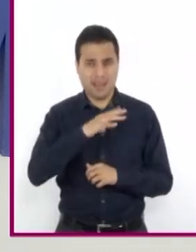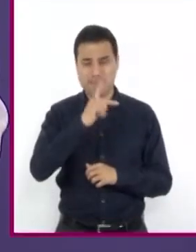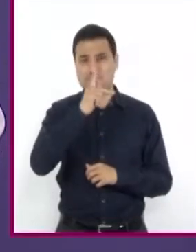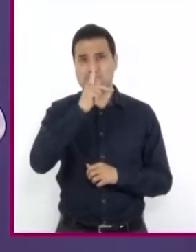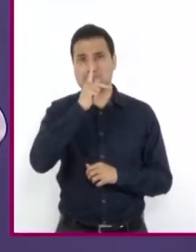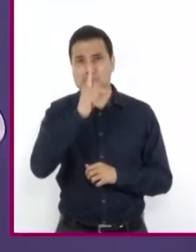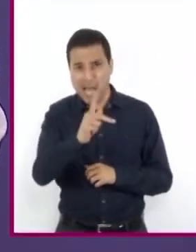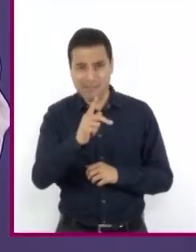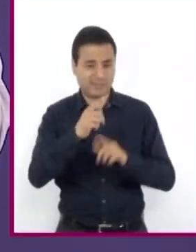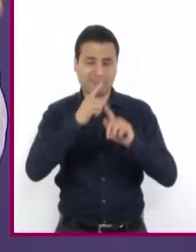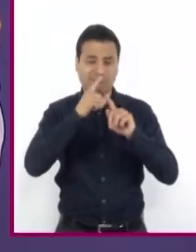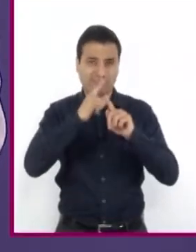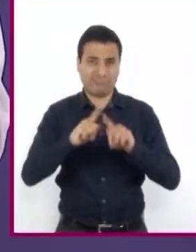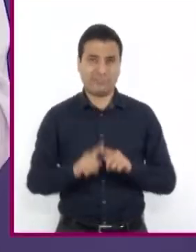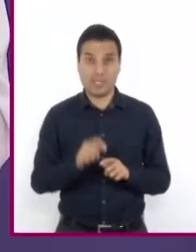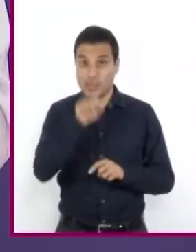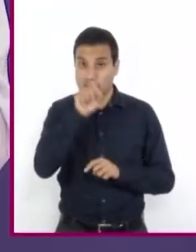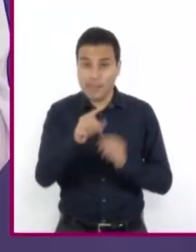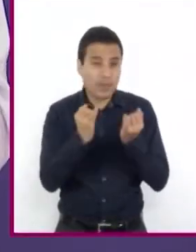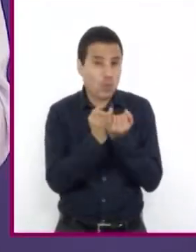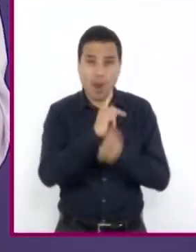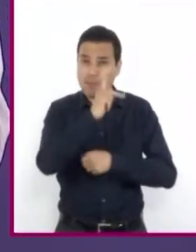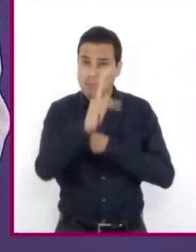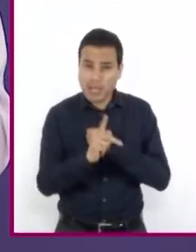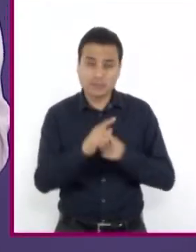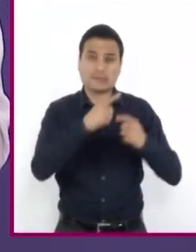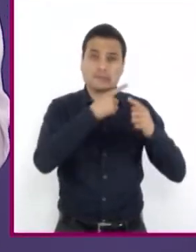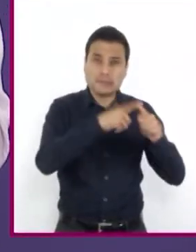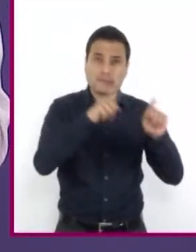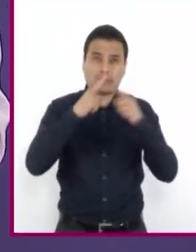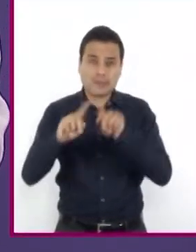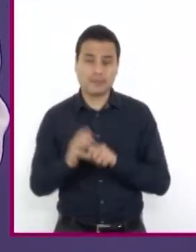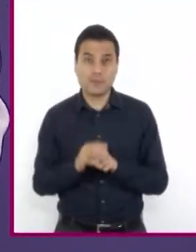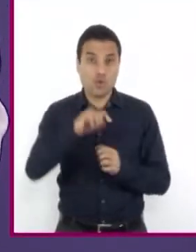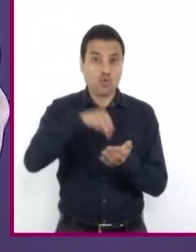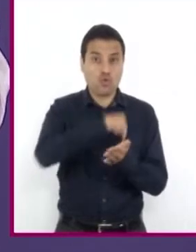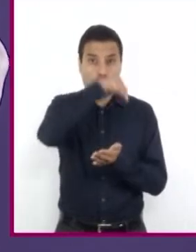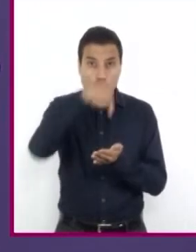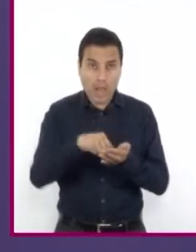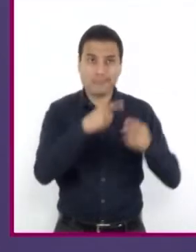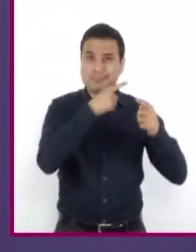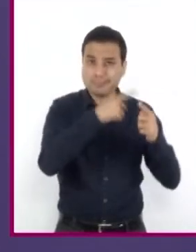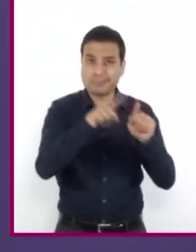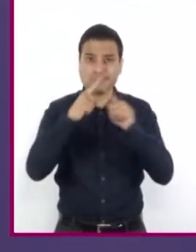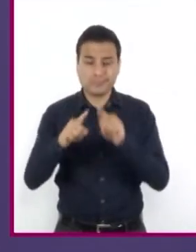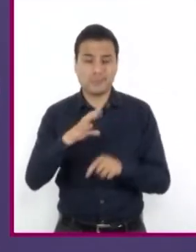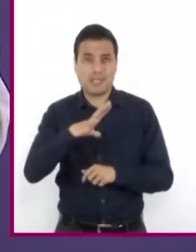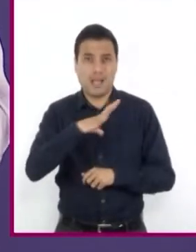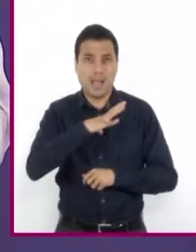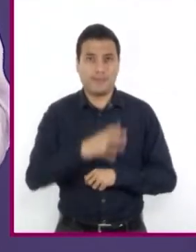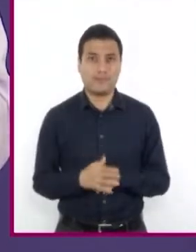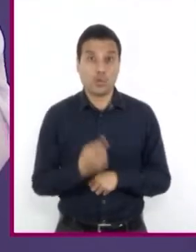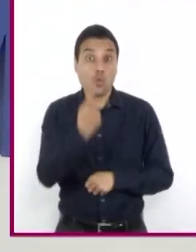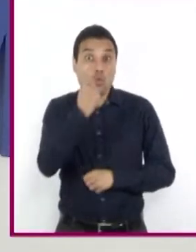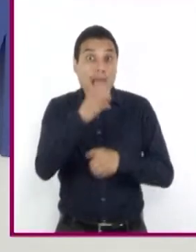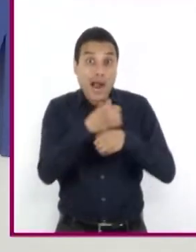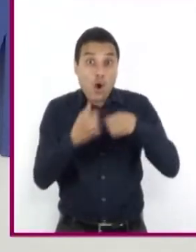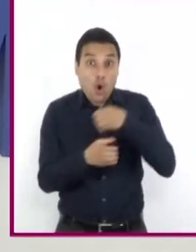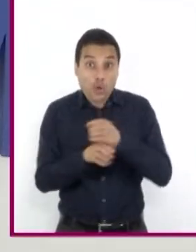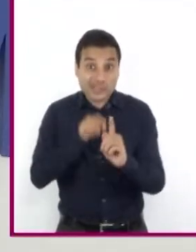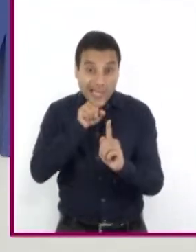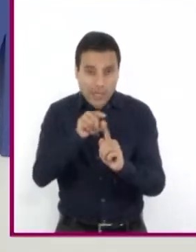Lo mismo ocurre de país a país. En cada lugar encontramos distintas posibilidades para nombrar una misma cosa.